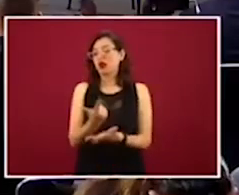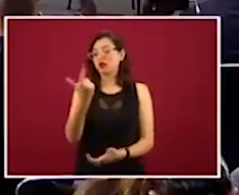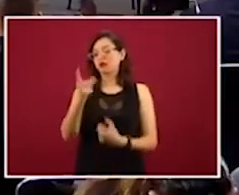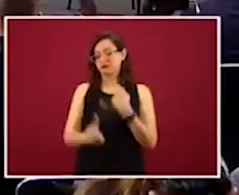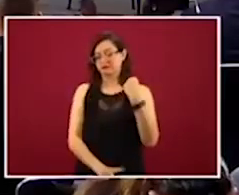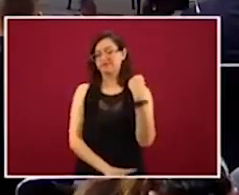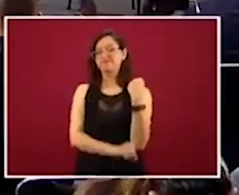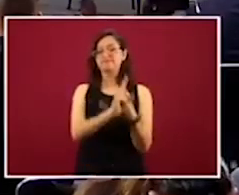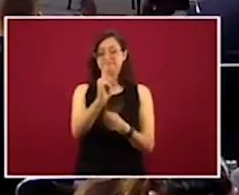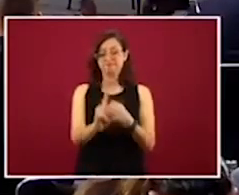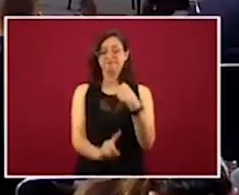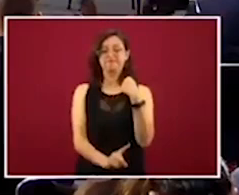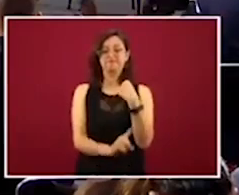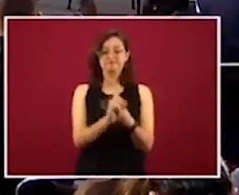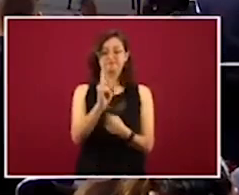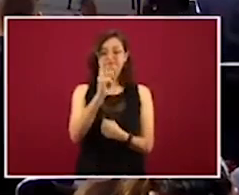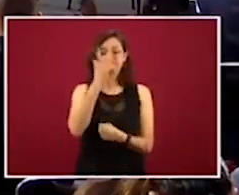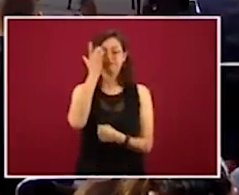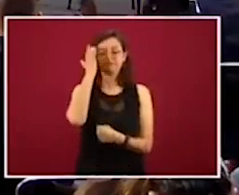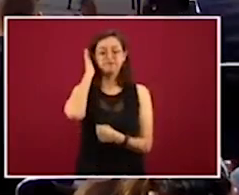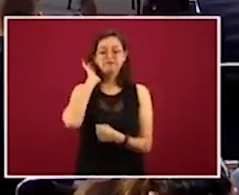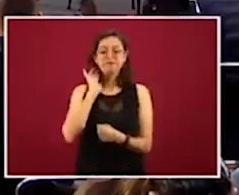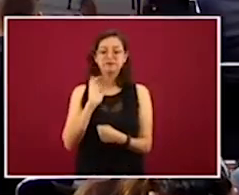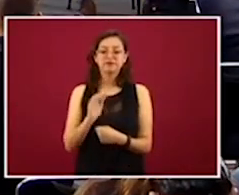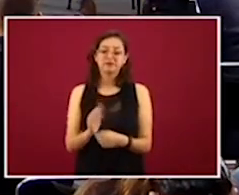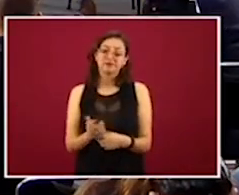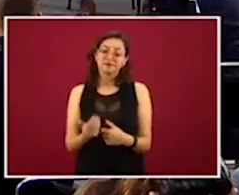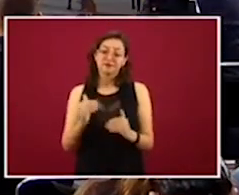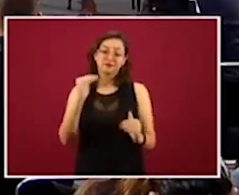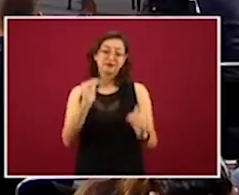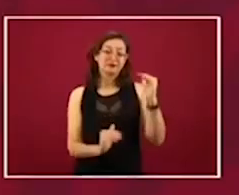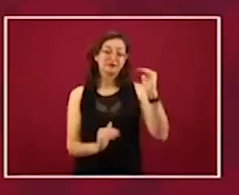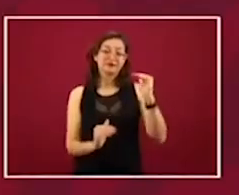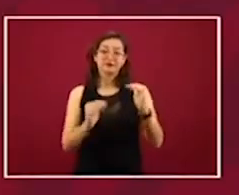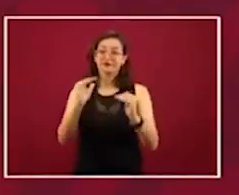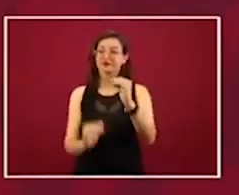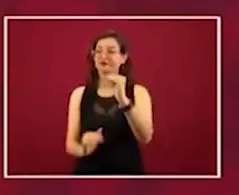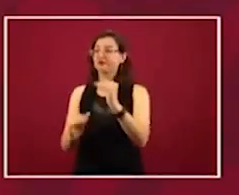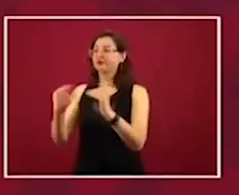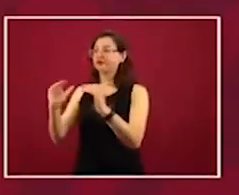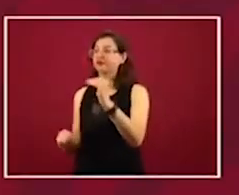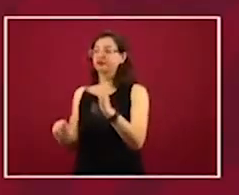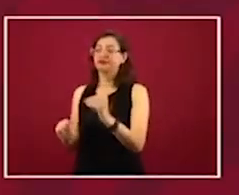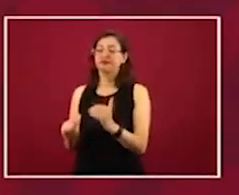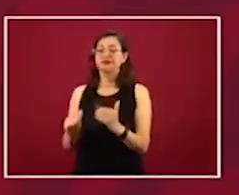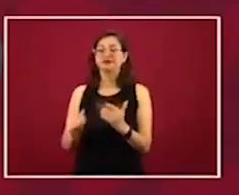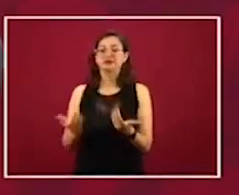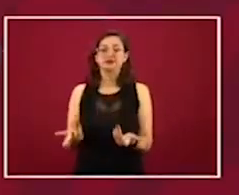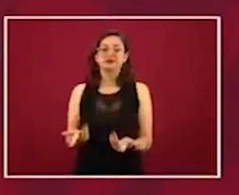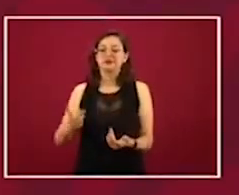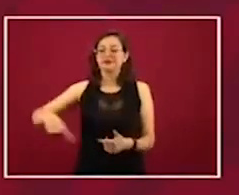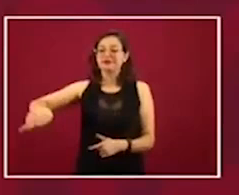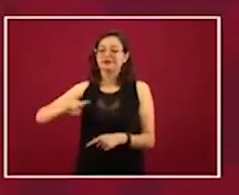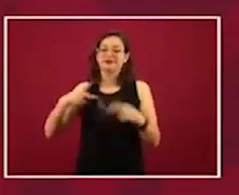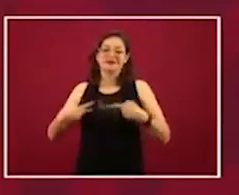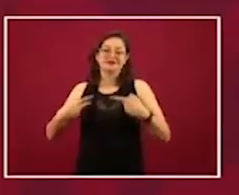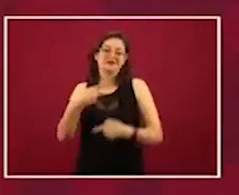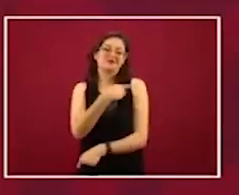y otra vez muy desigual. ¿A quién va a afectar más? Pues los más pobres,